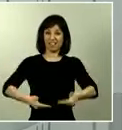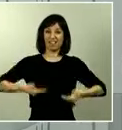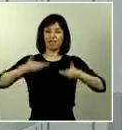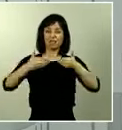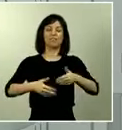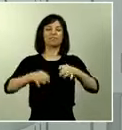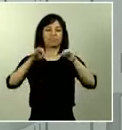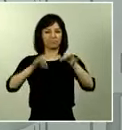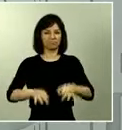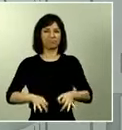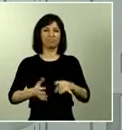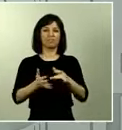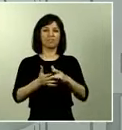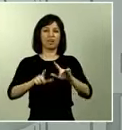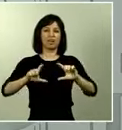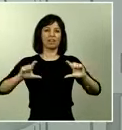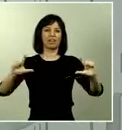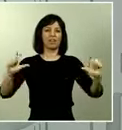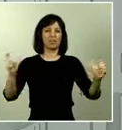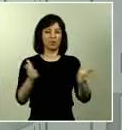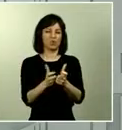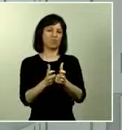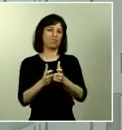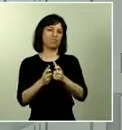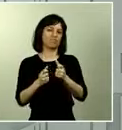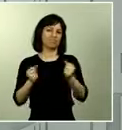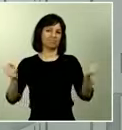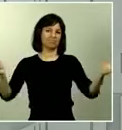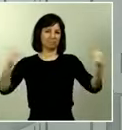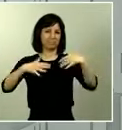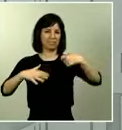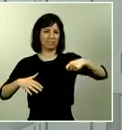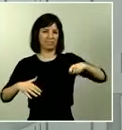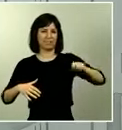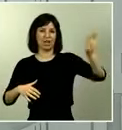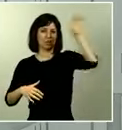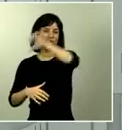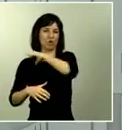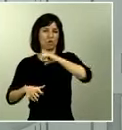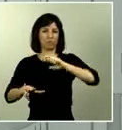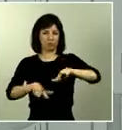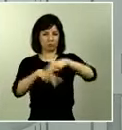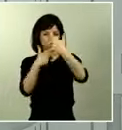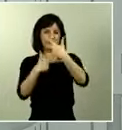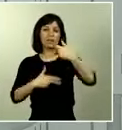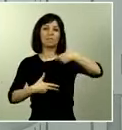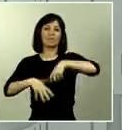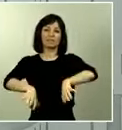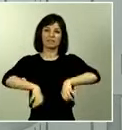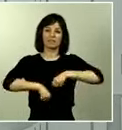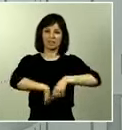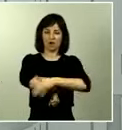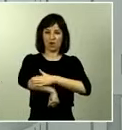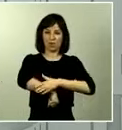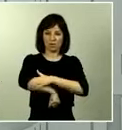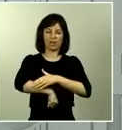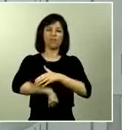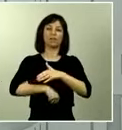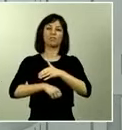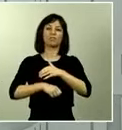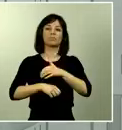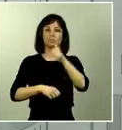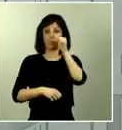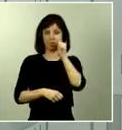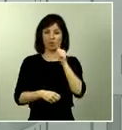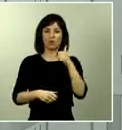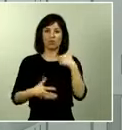nueva conferencia de presidentes autonómicos presidida por el presidente del Gobierno, Pedro Sánchez, y a la que hemos tenido ocasión de acompañar. la